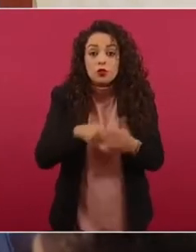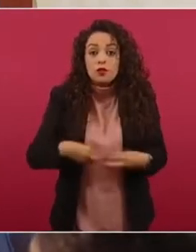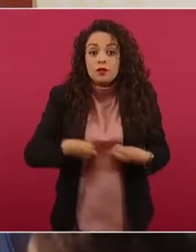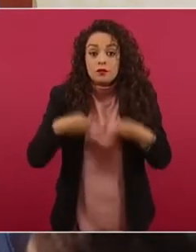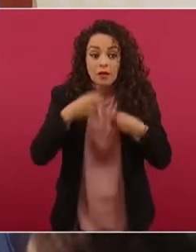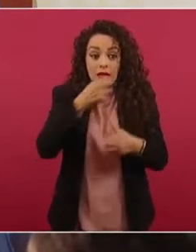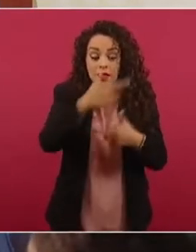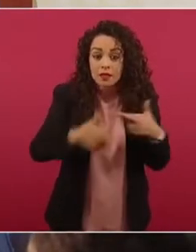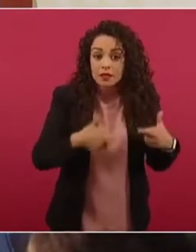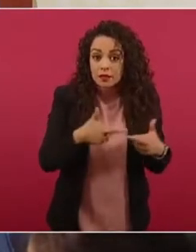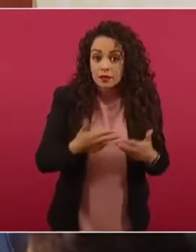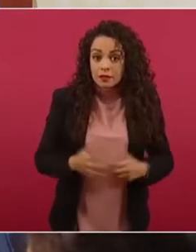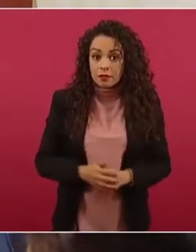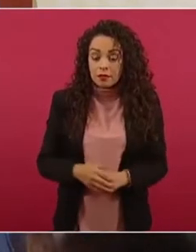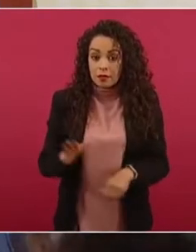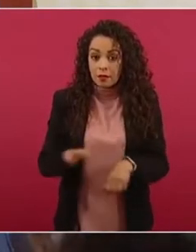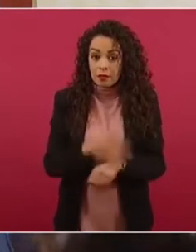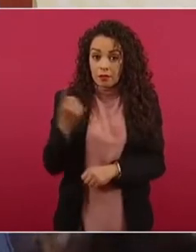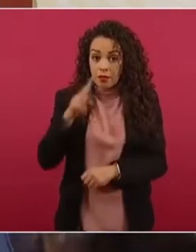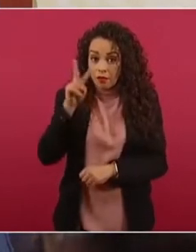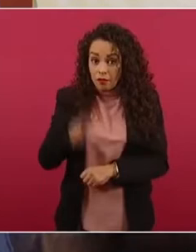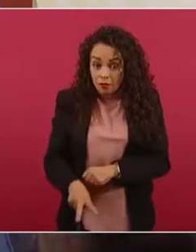que ha sido abandonada